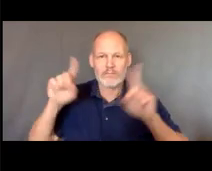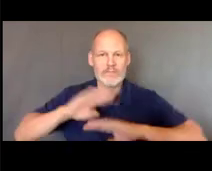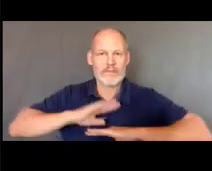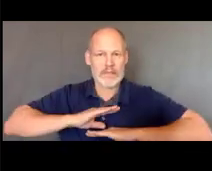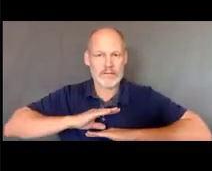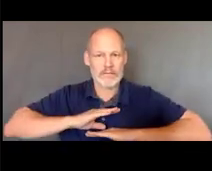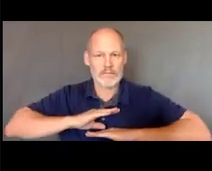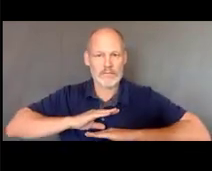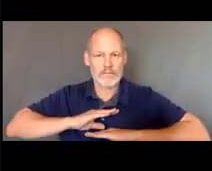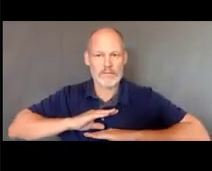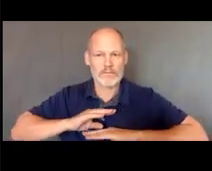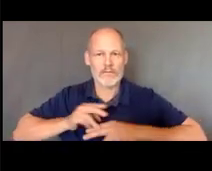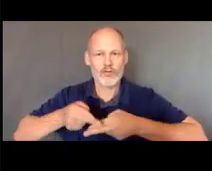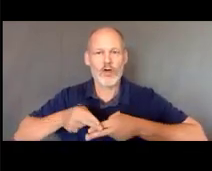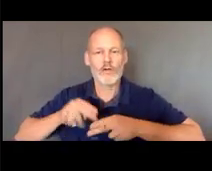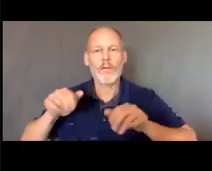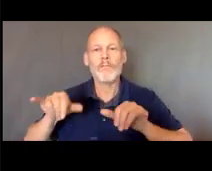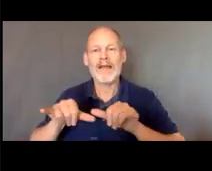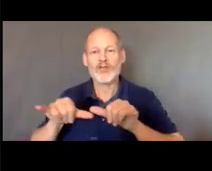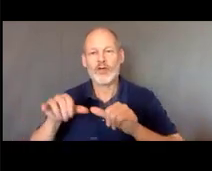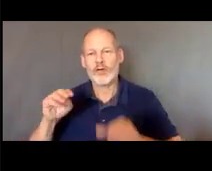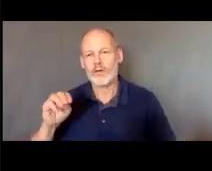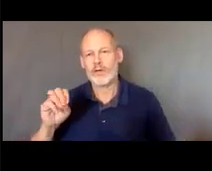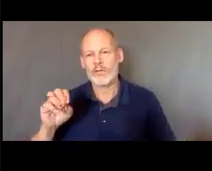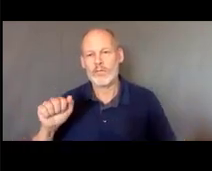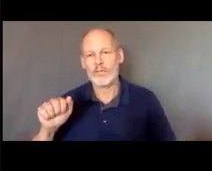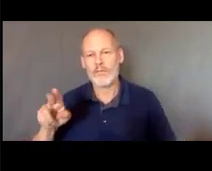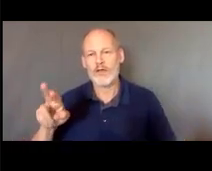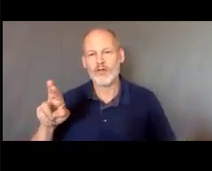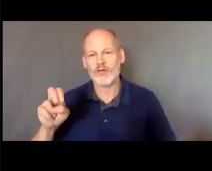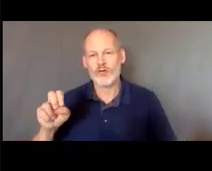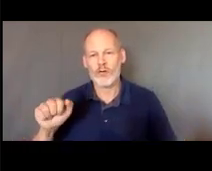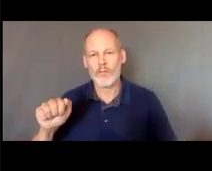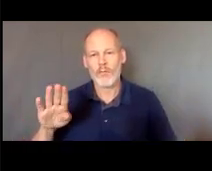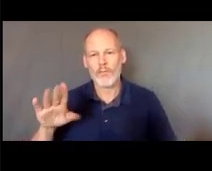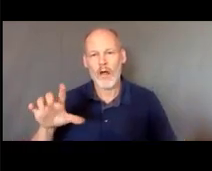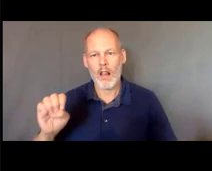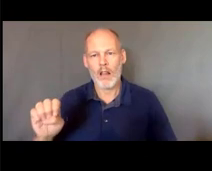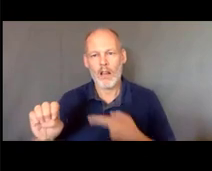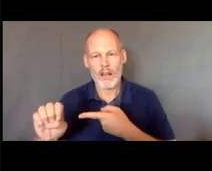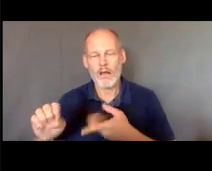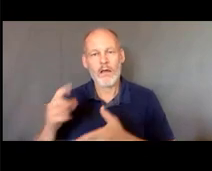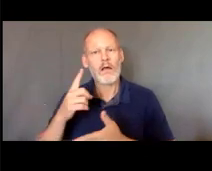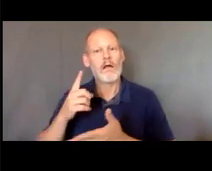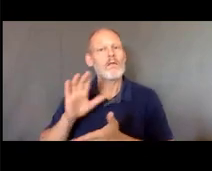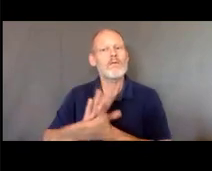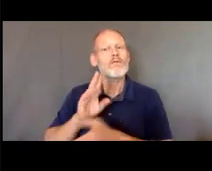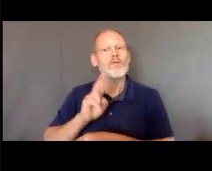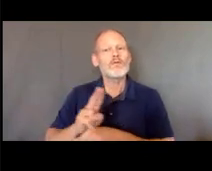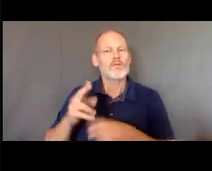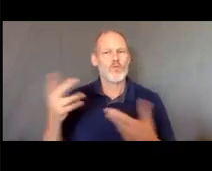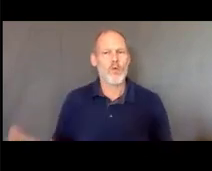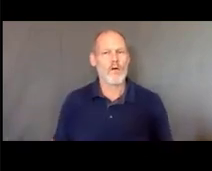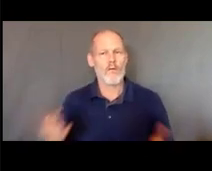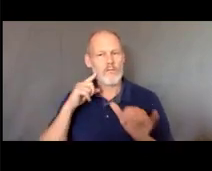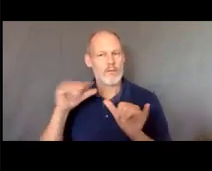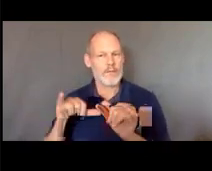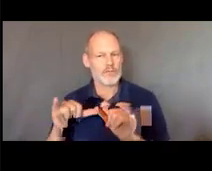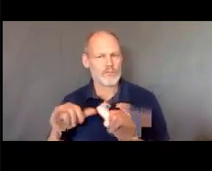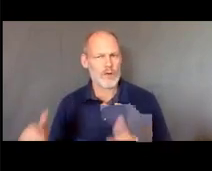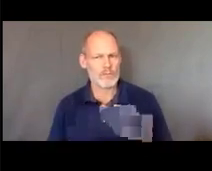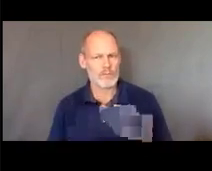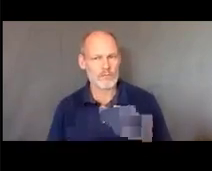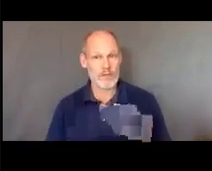comprobar que de hecho se cumplieron y eso sería lo que yo le preguntaría a las personas